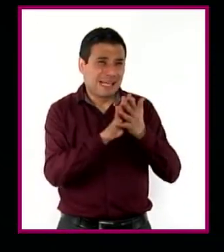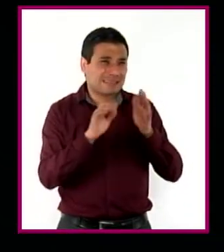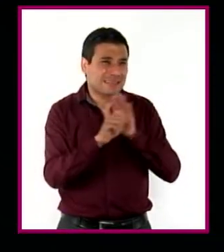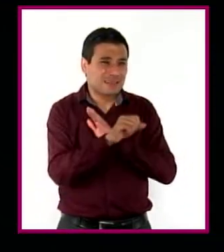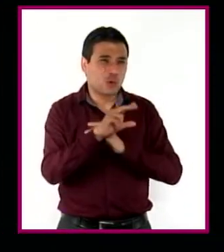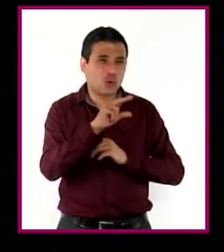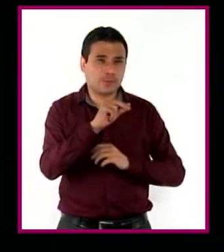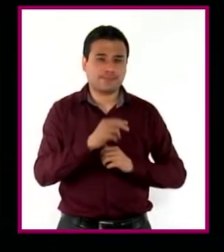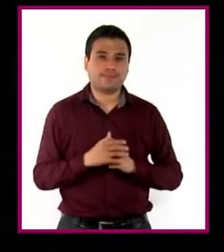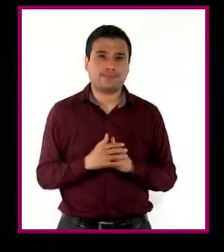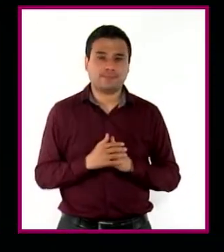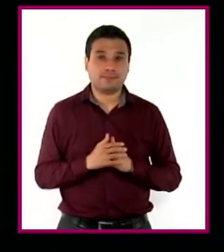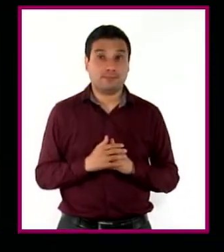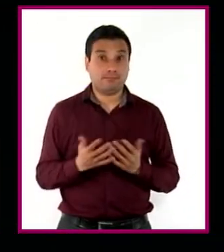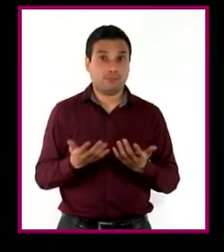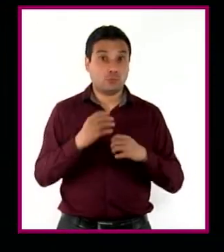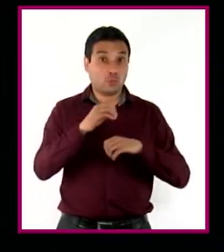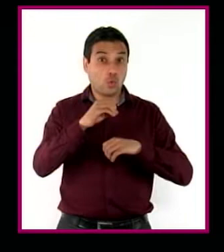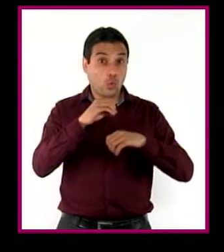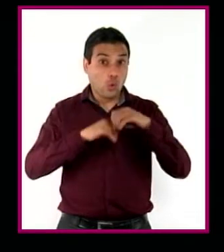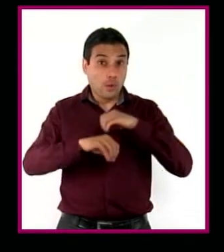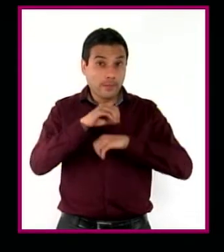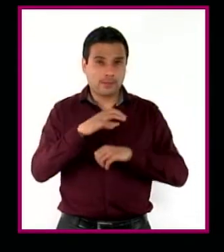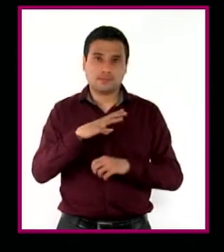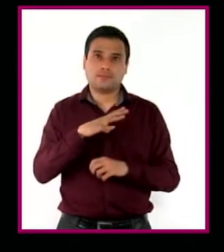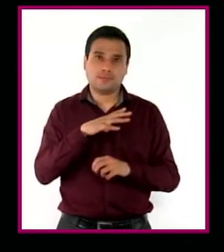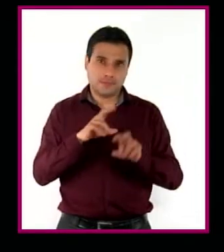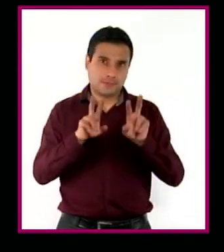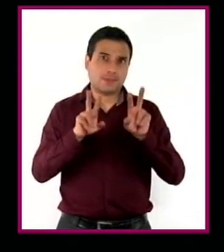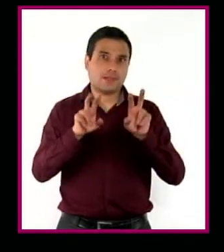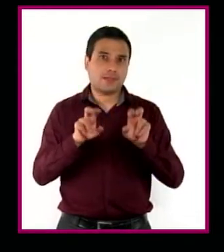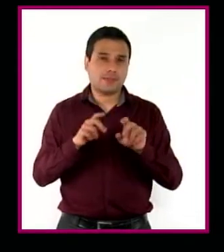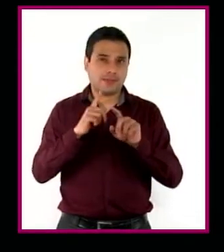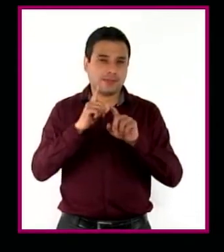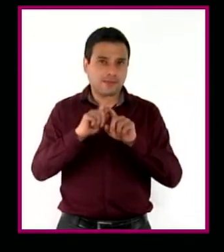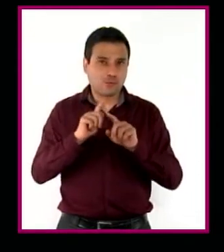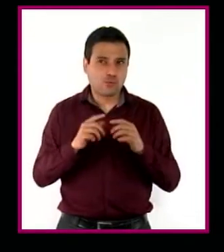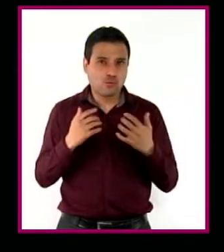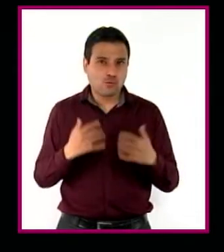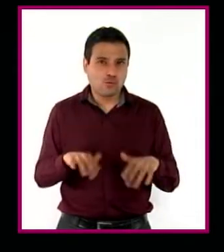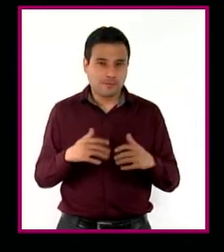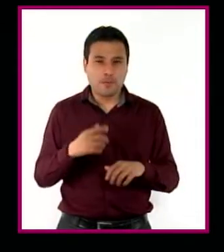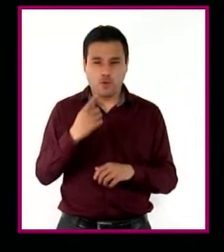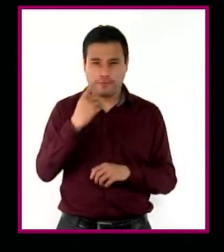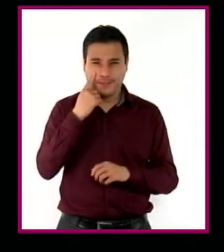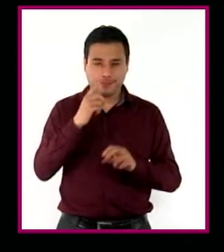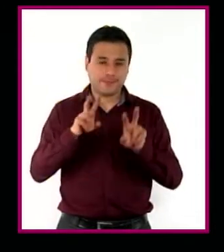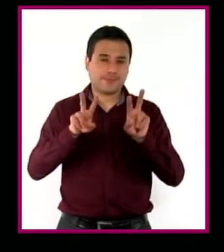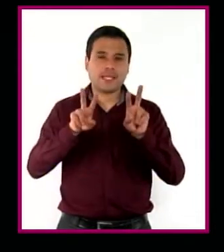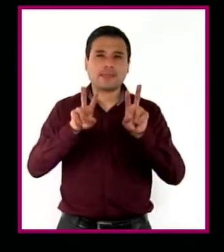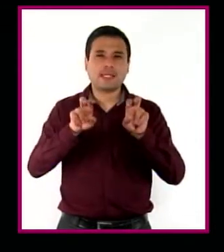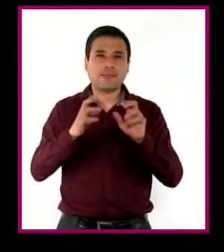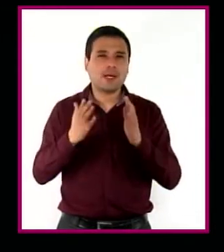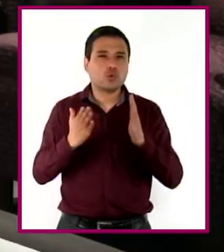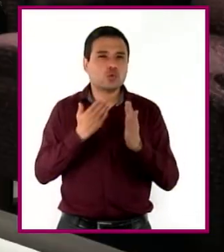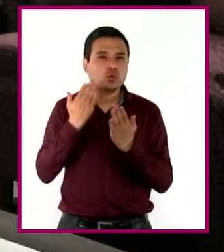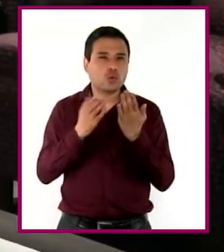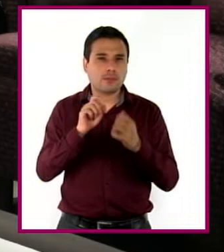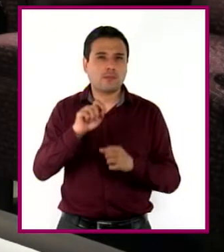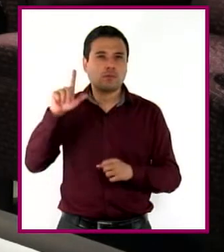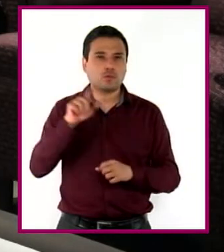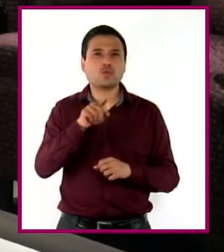La obra trata muchos temas, pero si nos centramos en el de los estudios profesionales, ¿tú qué opinas?